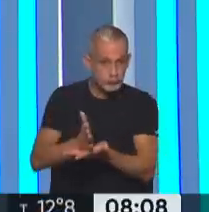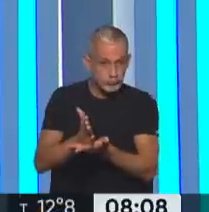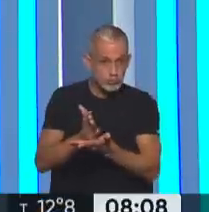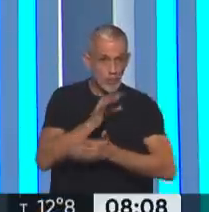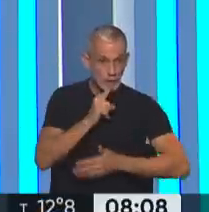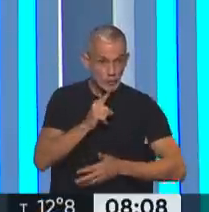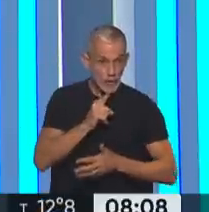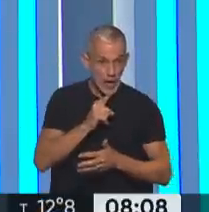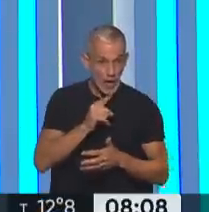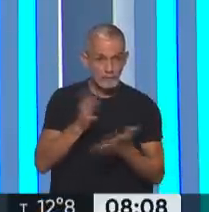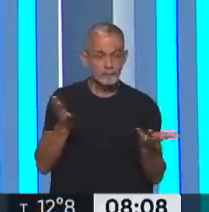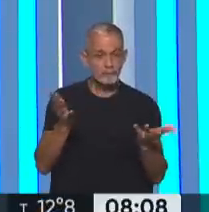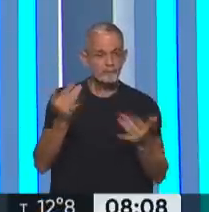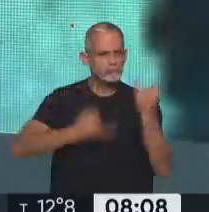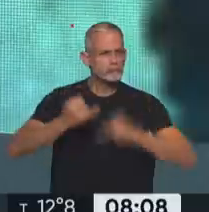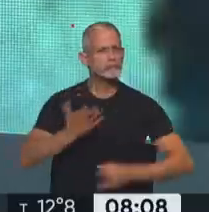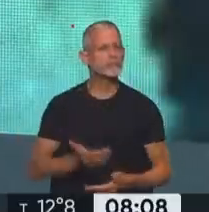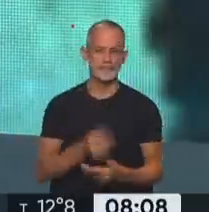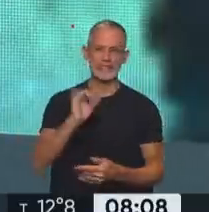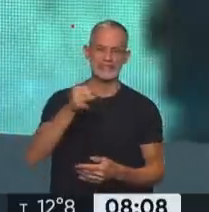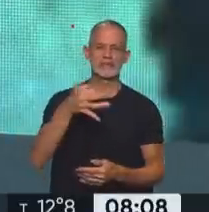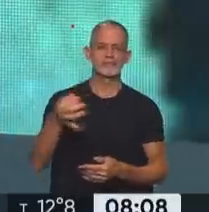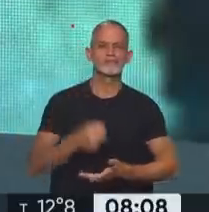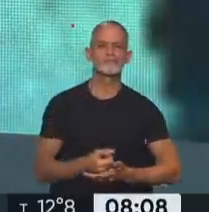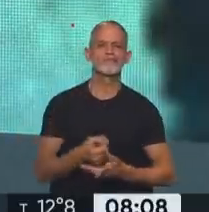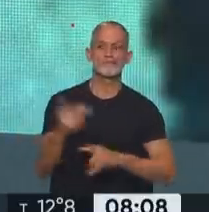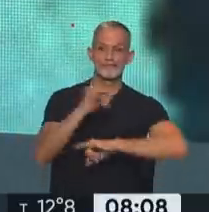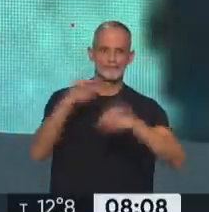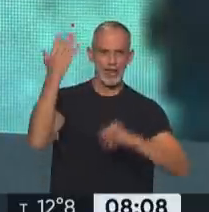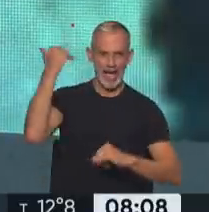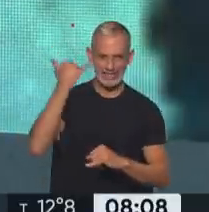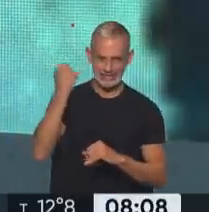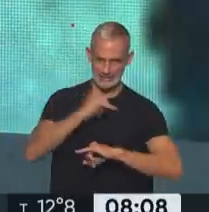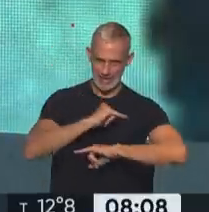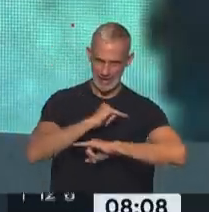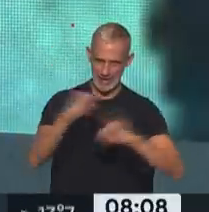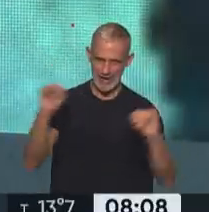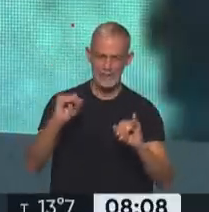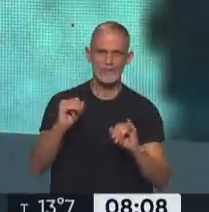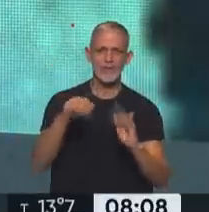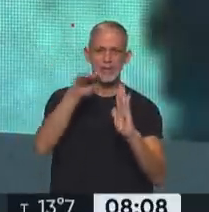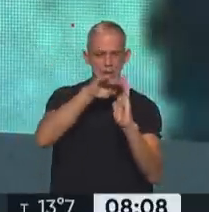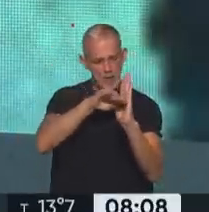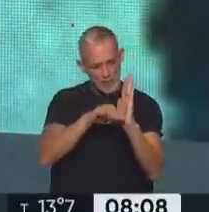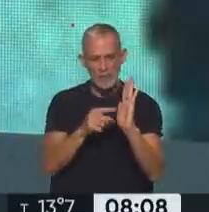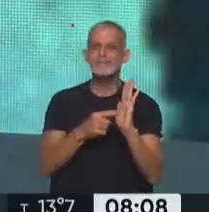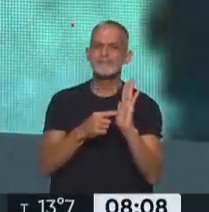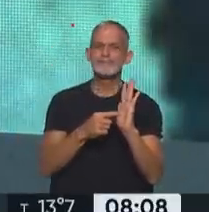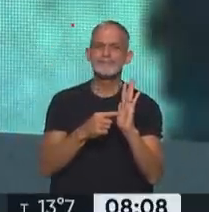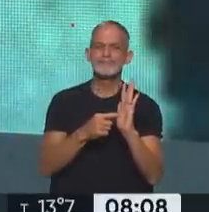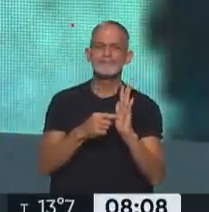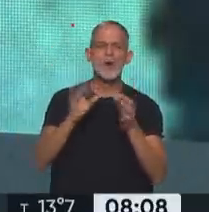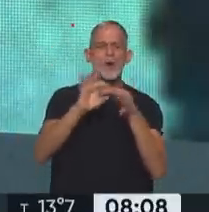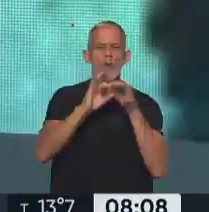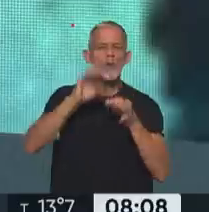para Rusia. A ver, Alejandra, contanos. Sí, precisamente. Bueno, lo anunciamos ayer también, una serie de medidas que anuncia la Unión